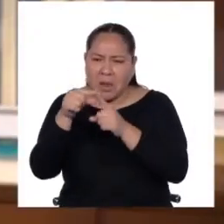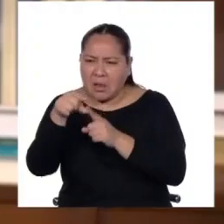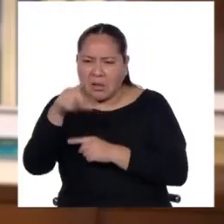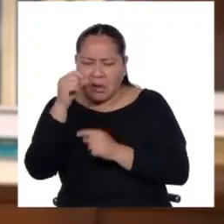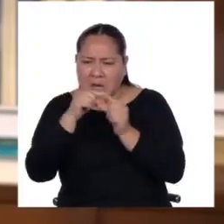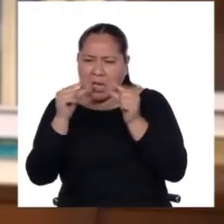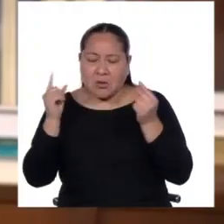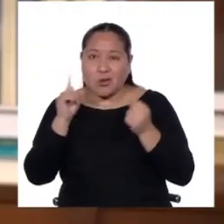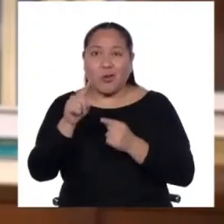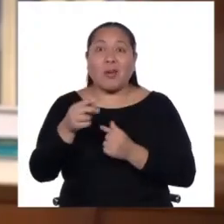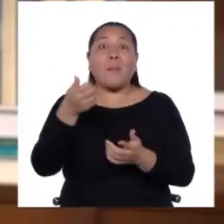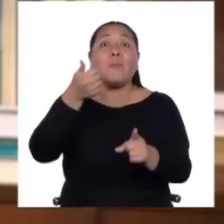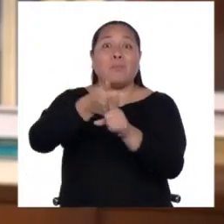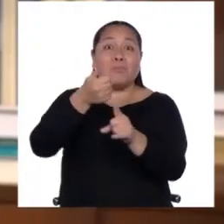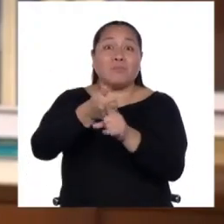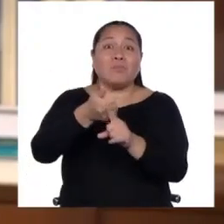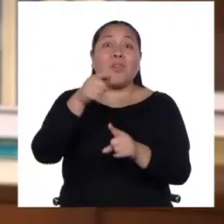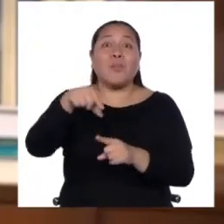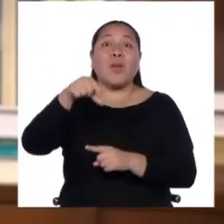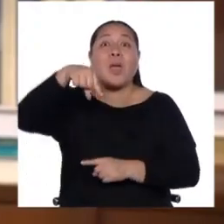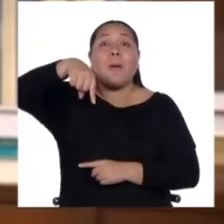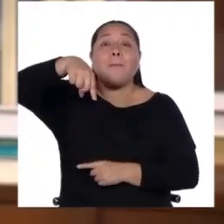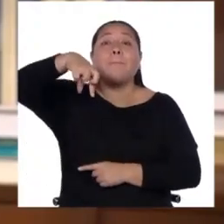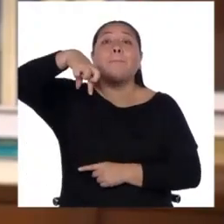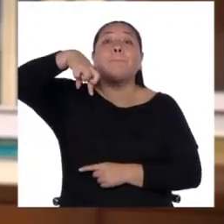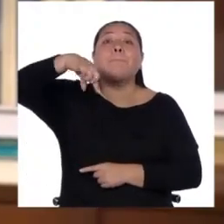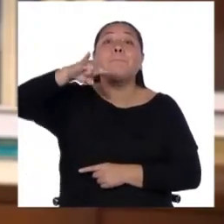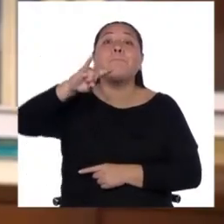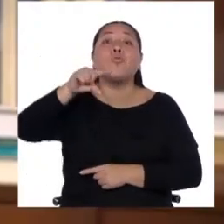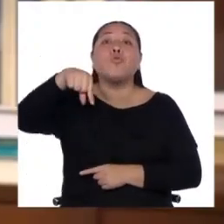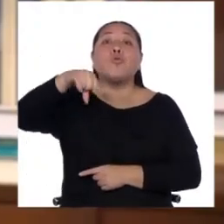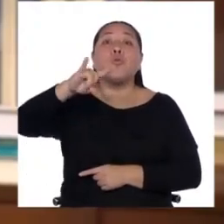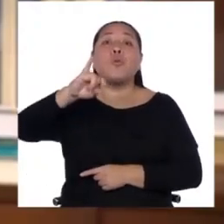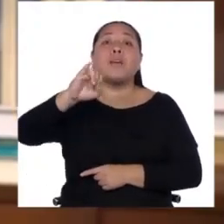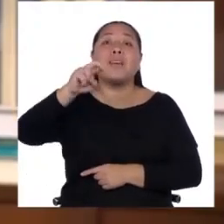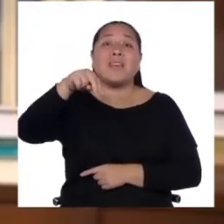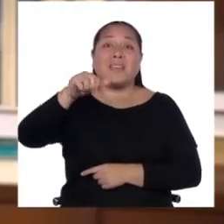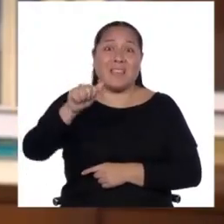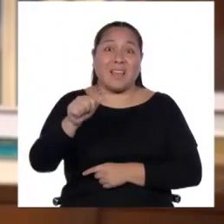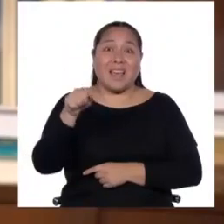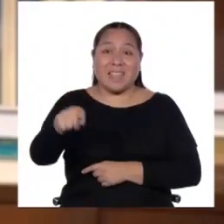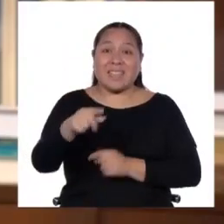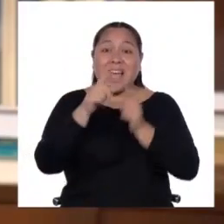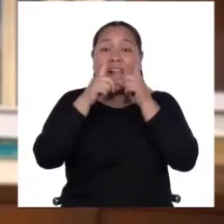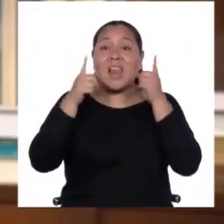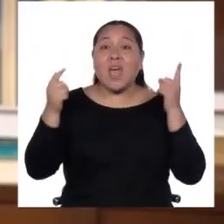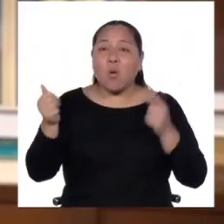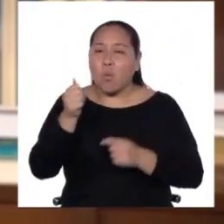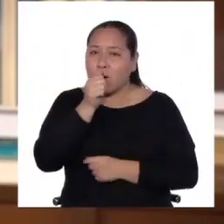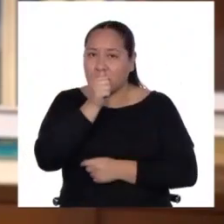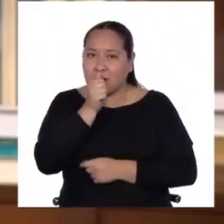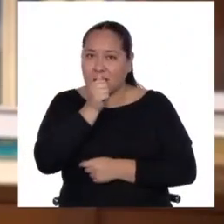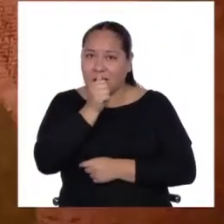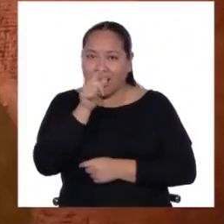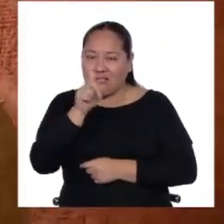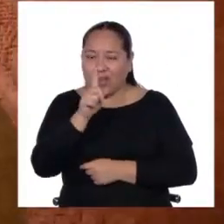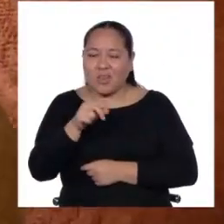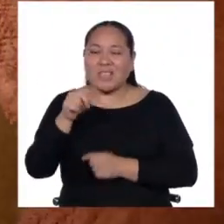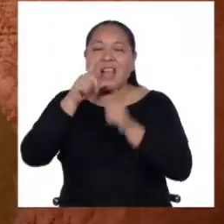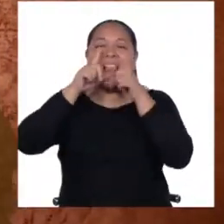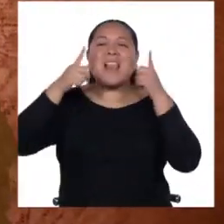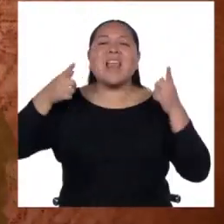ser pues de origen pluquina, de manera que por eso podemos sostener que esa llamada lengua secreta no era sino la lengua pluquina.